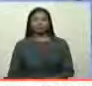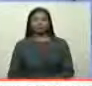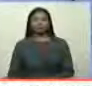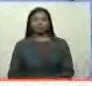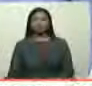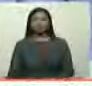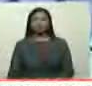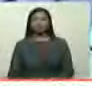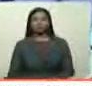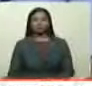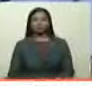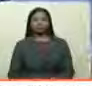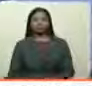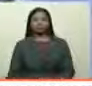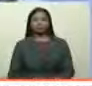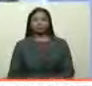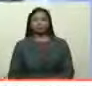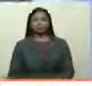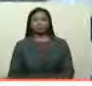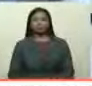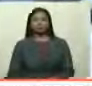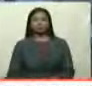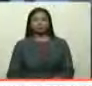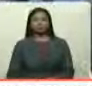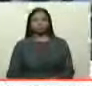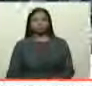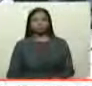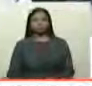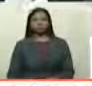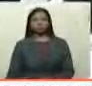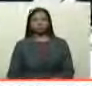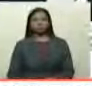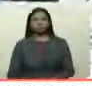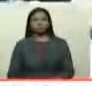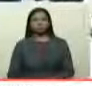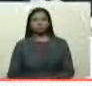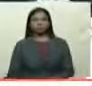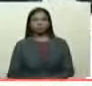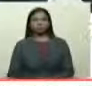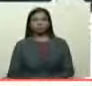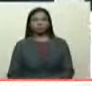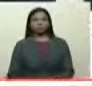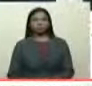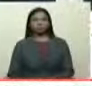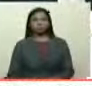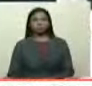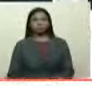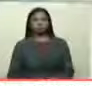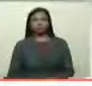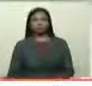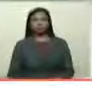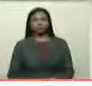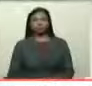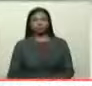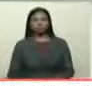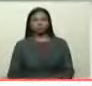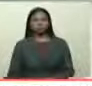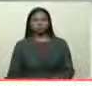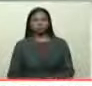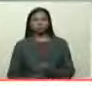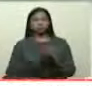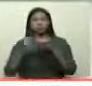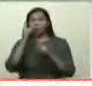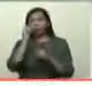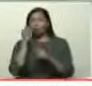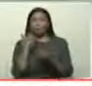Hay dos artistas venezolanos destacados a propósito del Día Nacional del Rock. Rosa, Wolfram Rosa es el